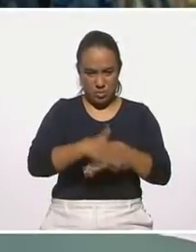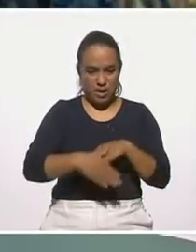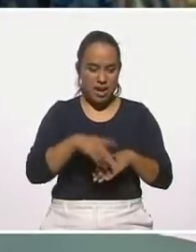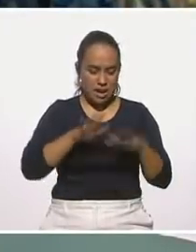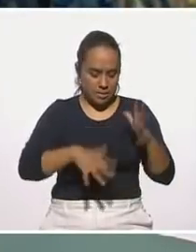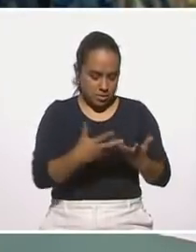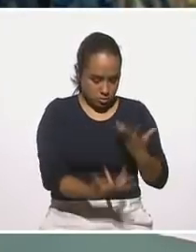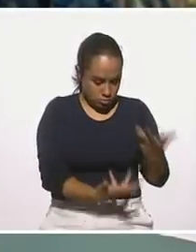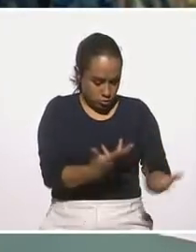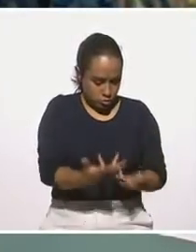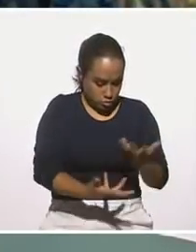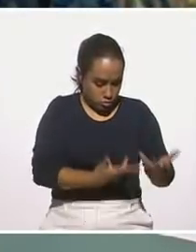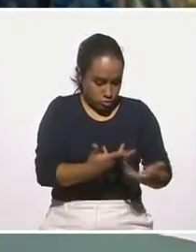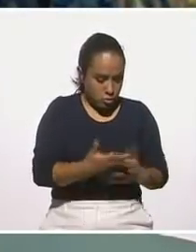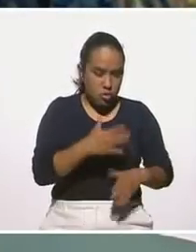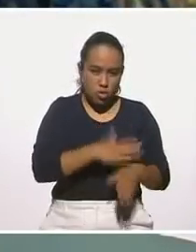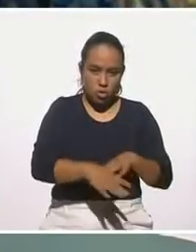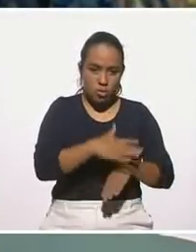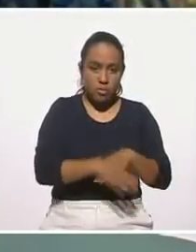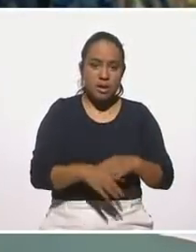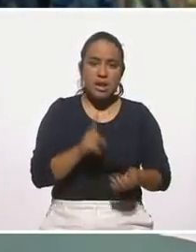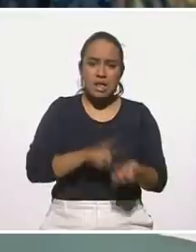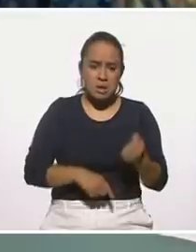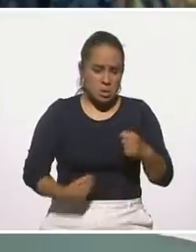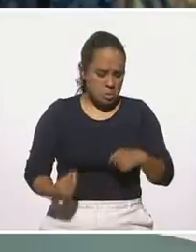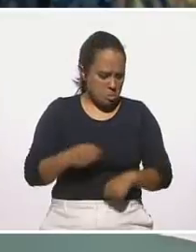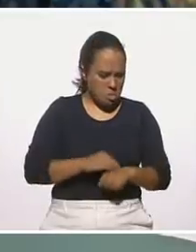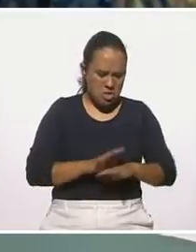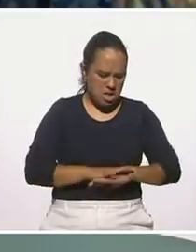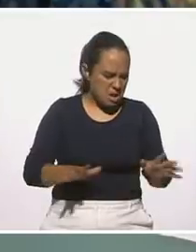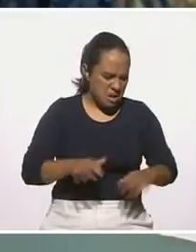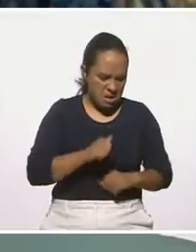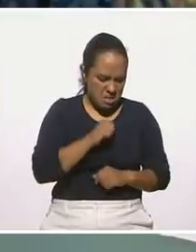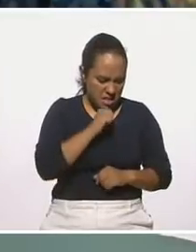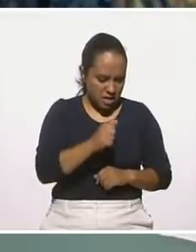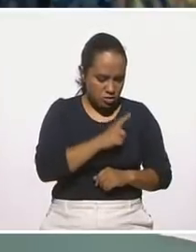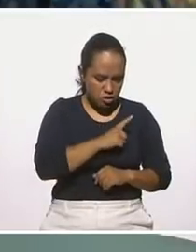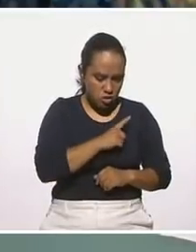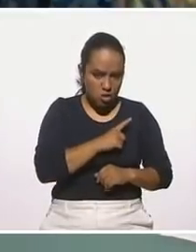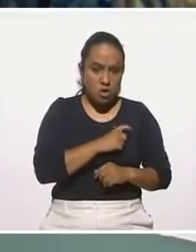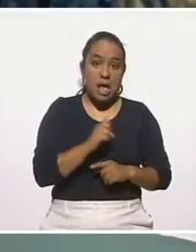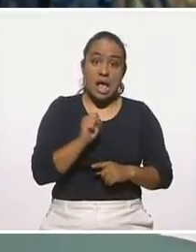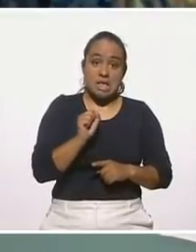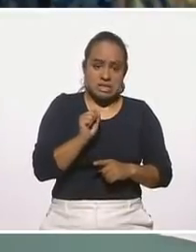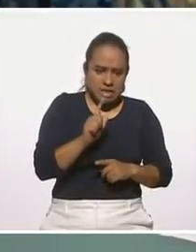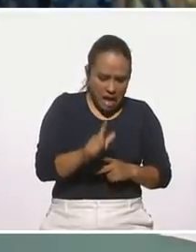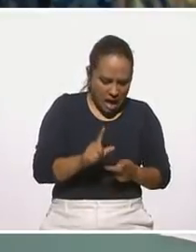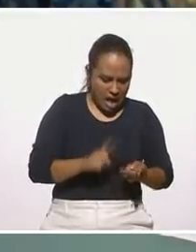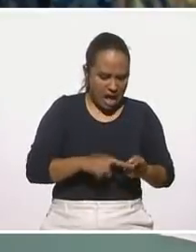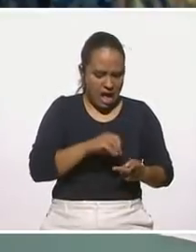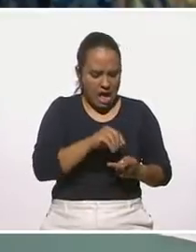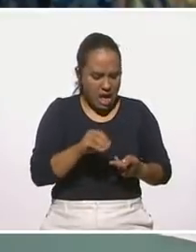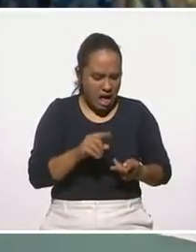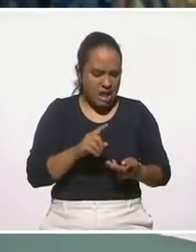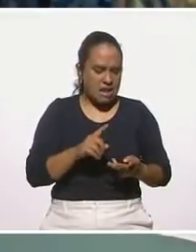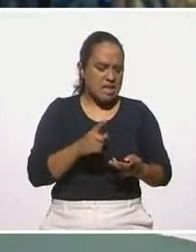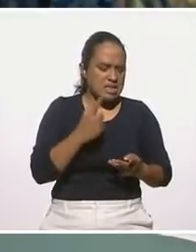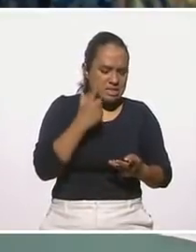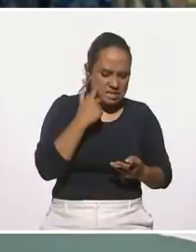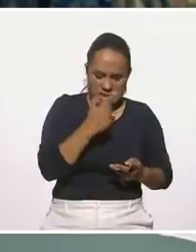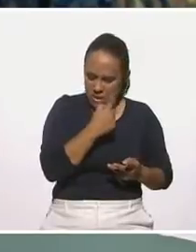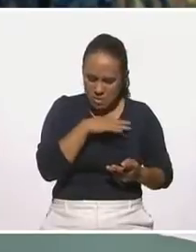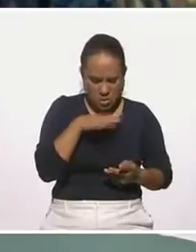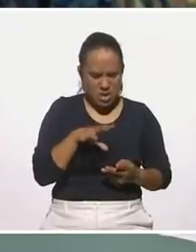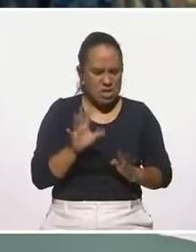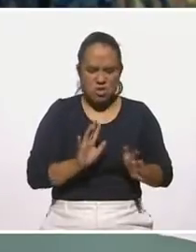cocimiento, cocemos el nopal sin agregarle absolutamente nada, nada, ni sal, ni hojas de tomate, ni cebolla, porque mucha